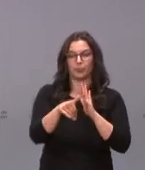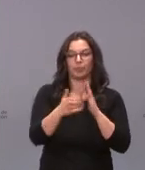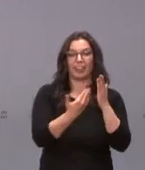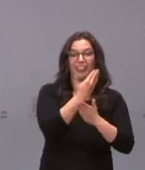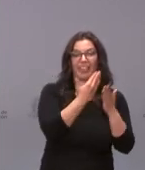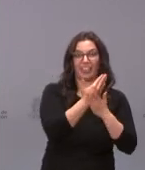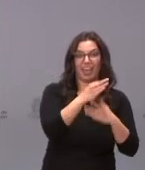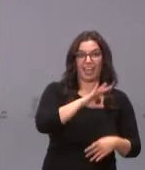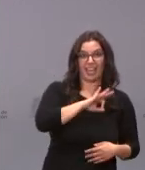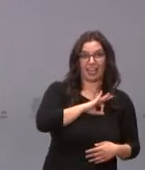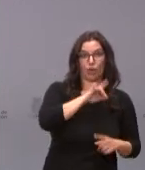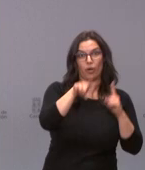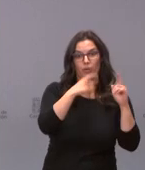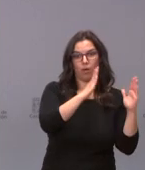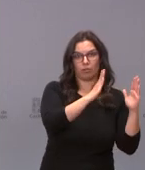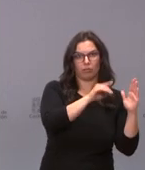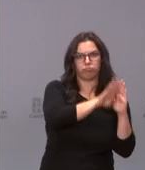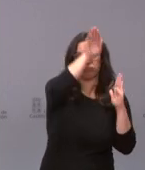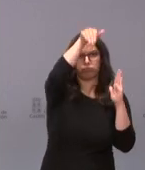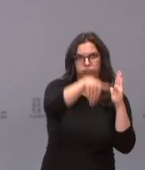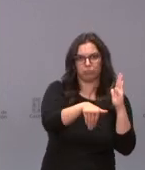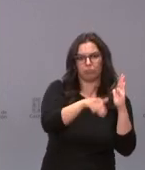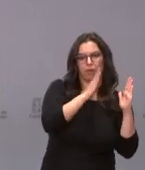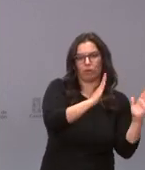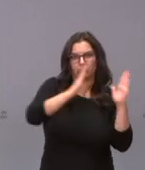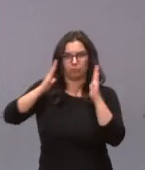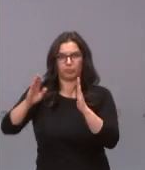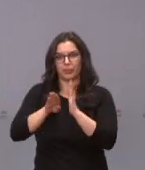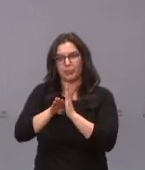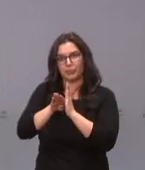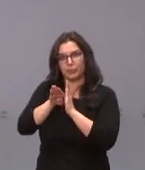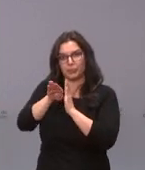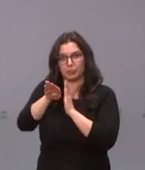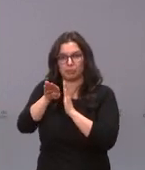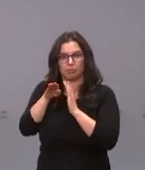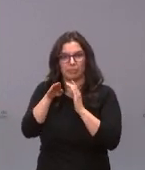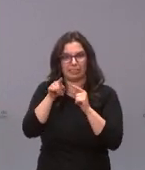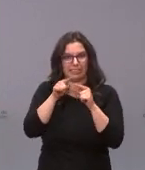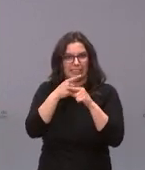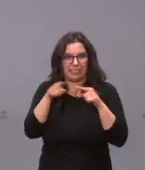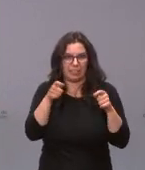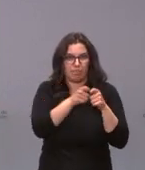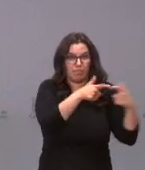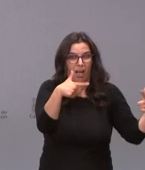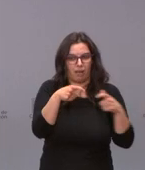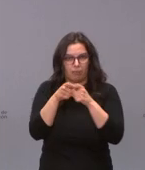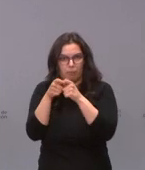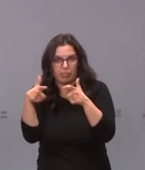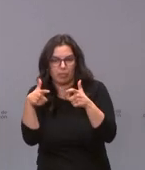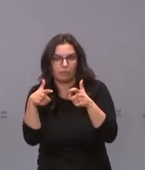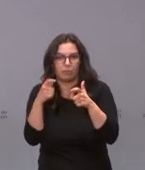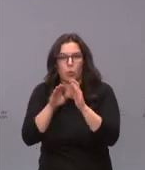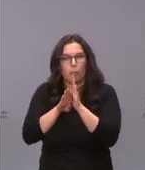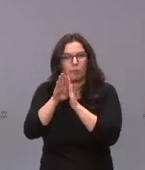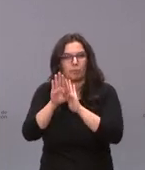y cómo se ha comportado en estos últimos días, iniciando este leve descenso. En los últimos siete